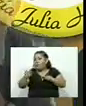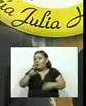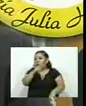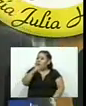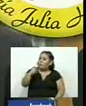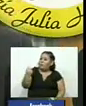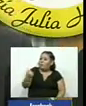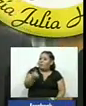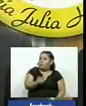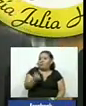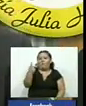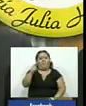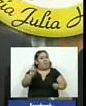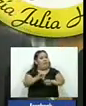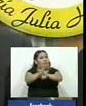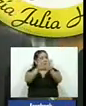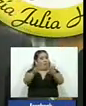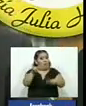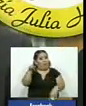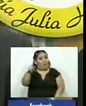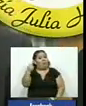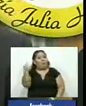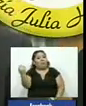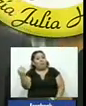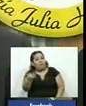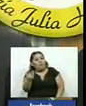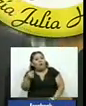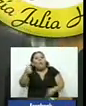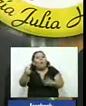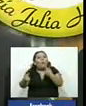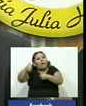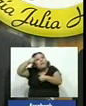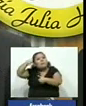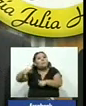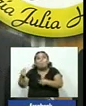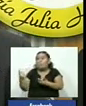200 falta de transparencia tiene que revelar los acuerdos no los ha dado